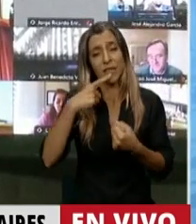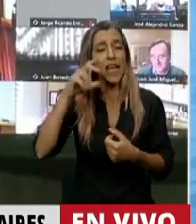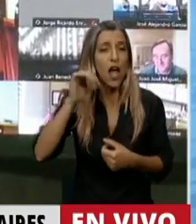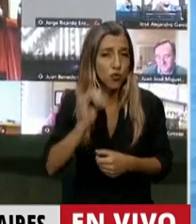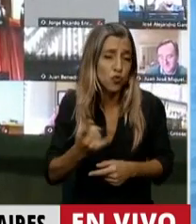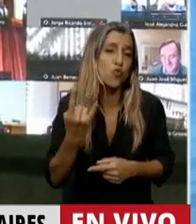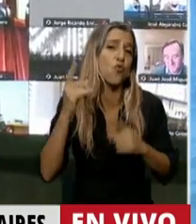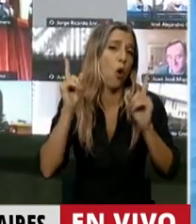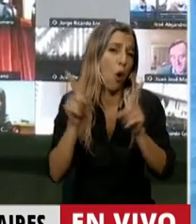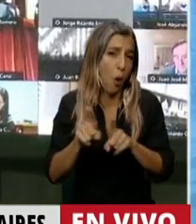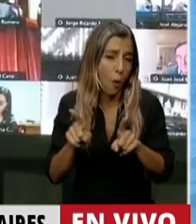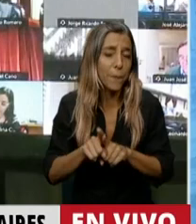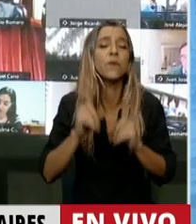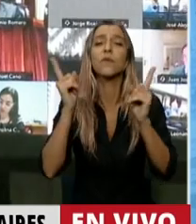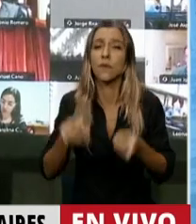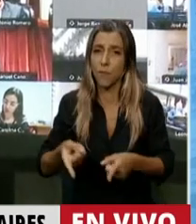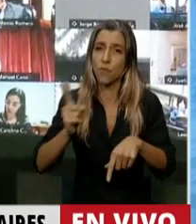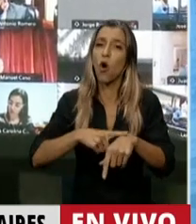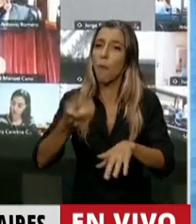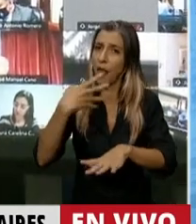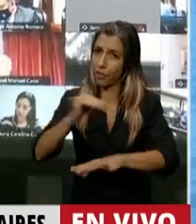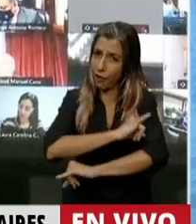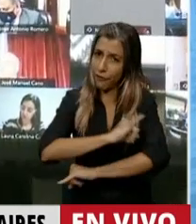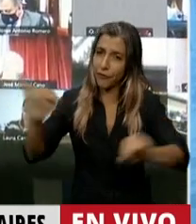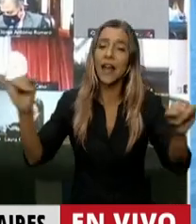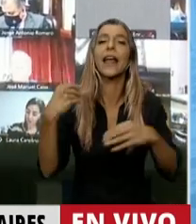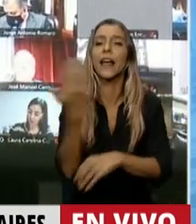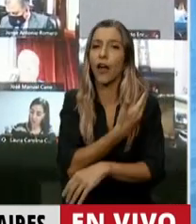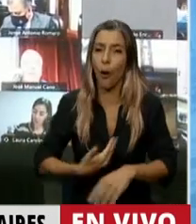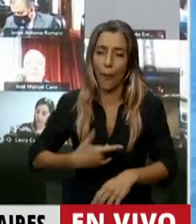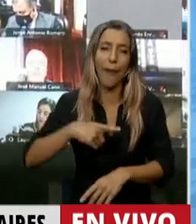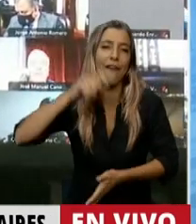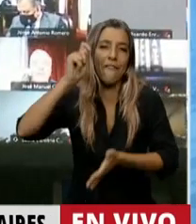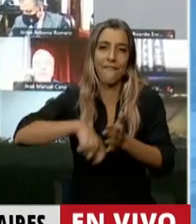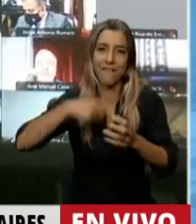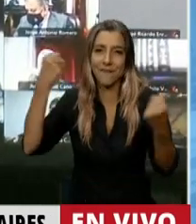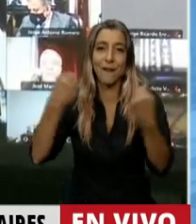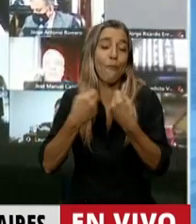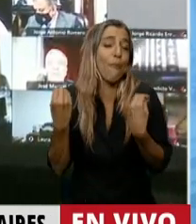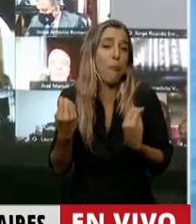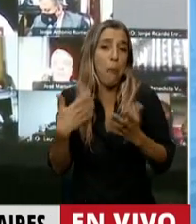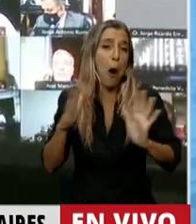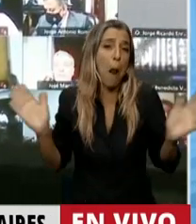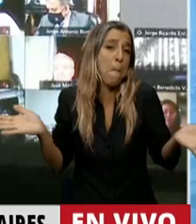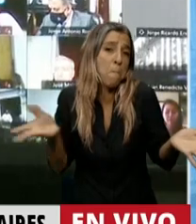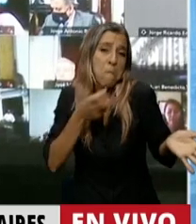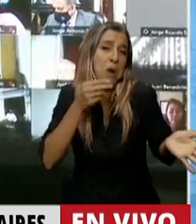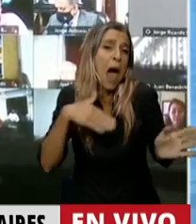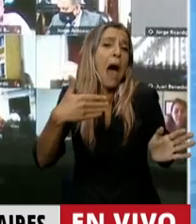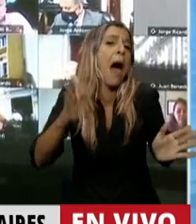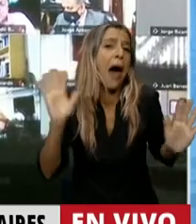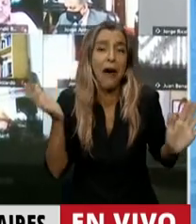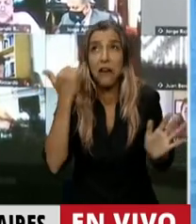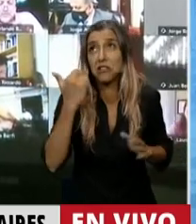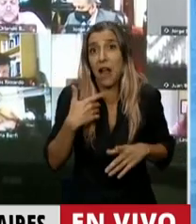que también hice la alerta sobre que los gobiernos firman esos acuerdos porque no los comprometen en definitiva a nada de